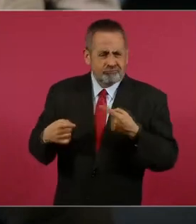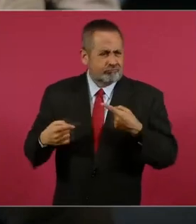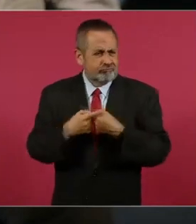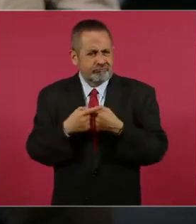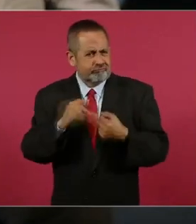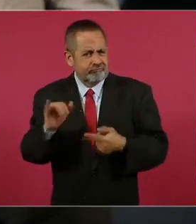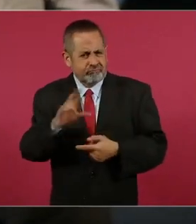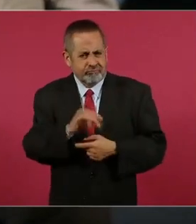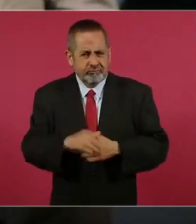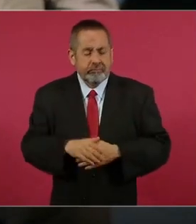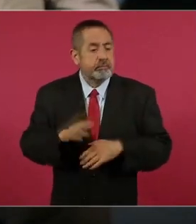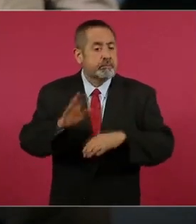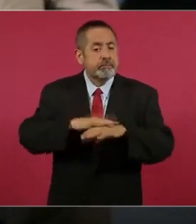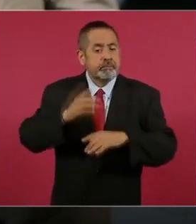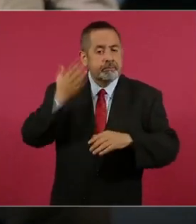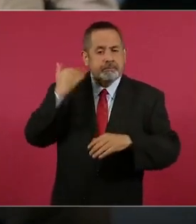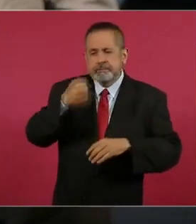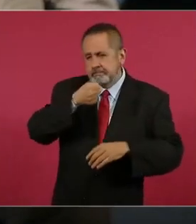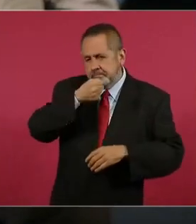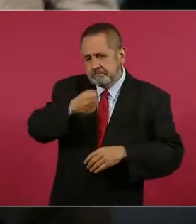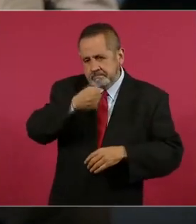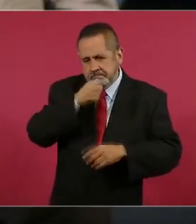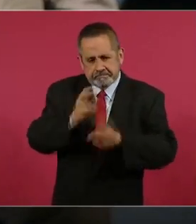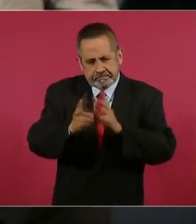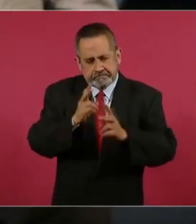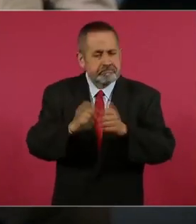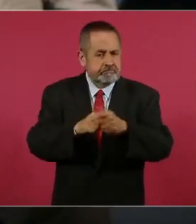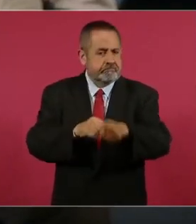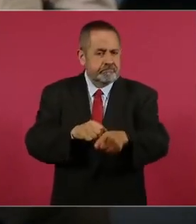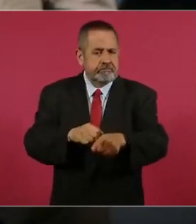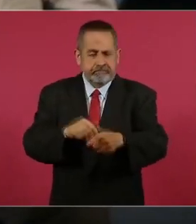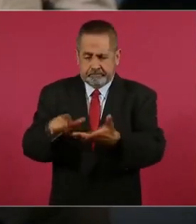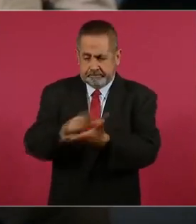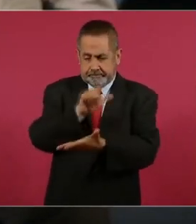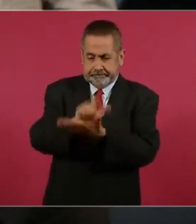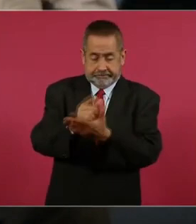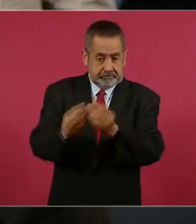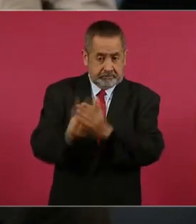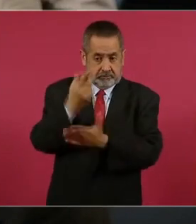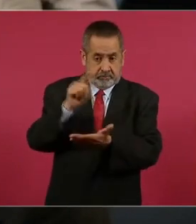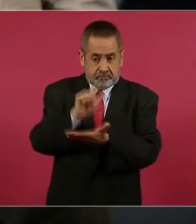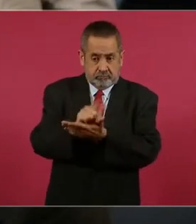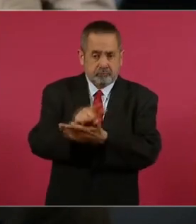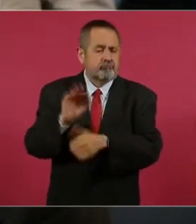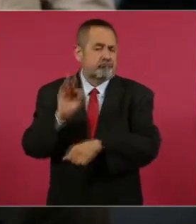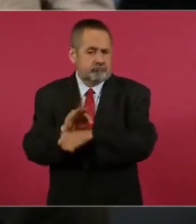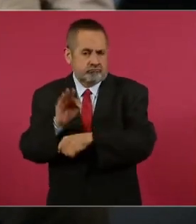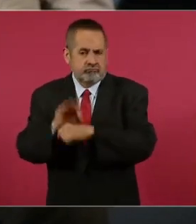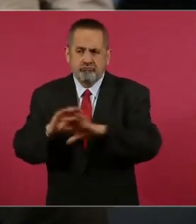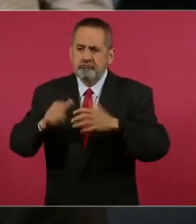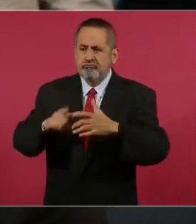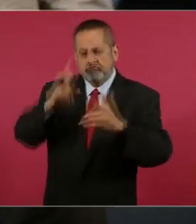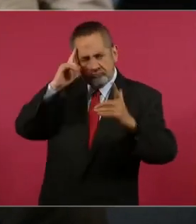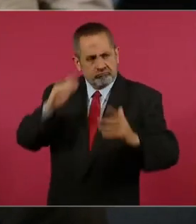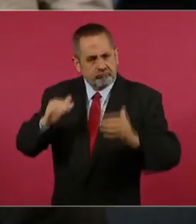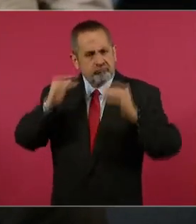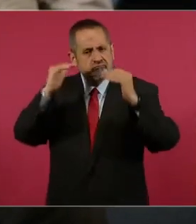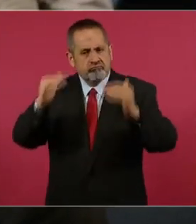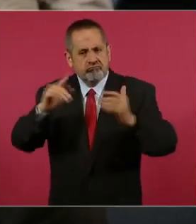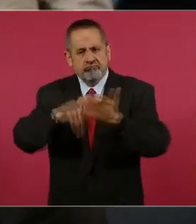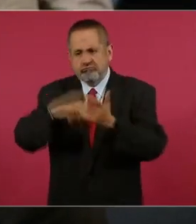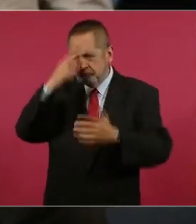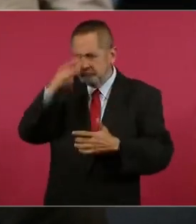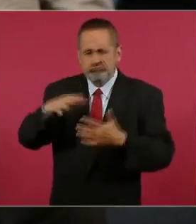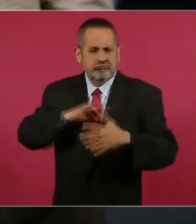De acuerdo con una entrevista que realizamos para la agencia, esta ley favorece en el tema de la soberanía y que México